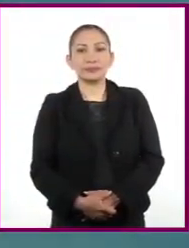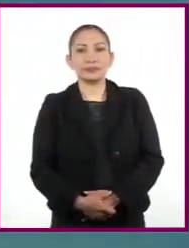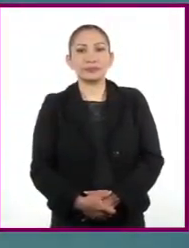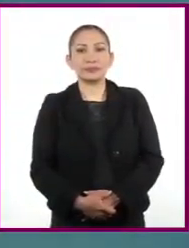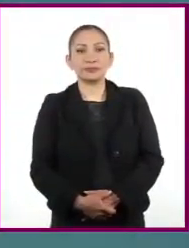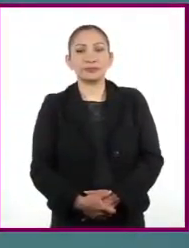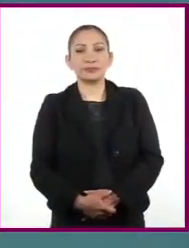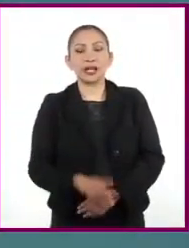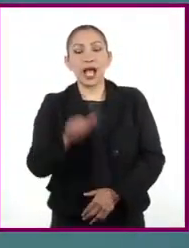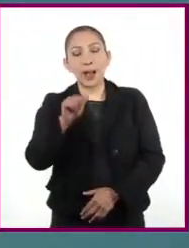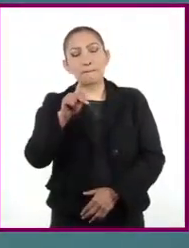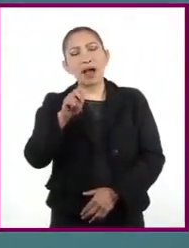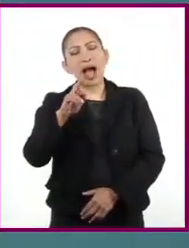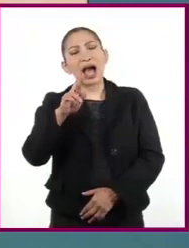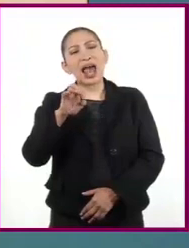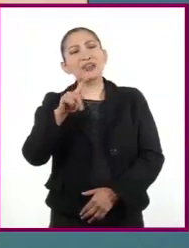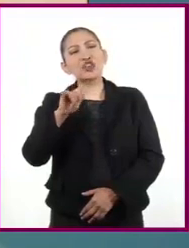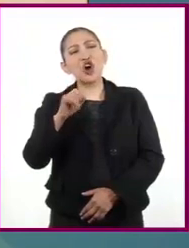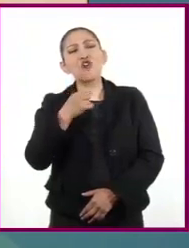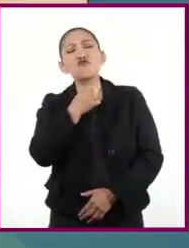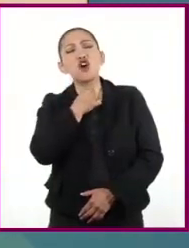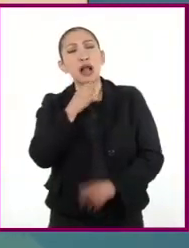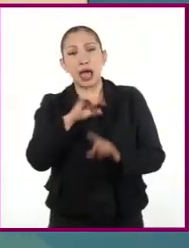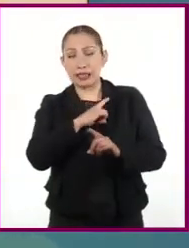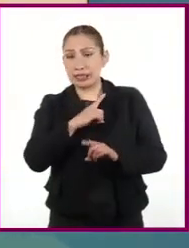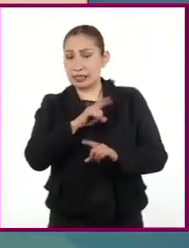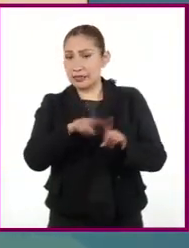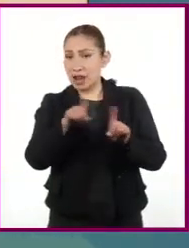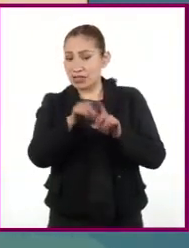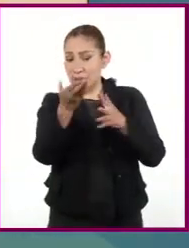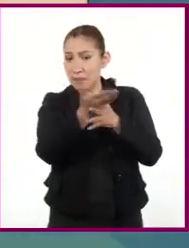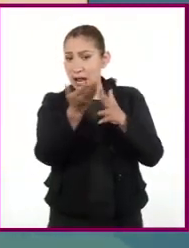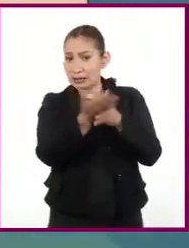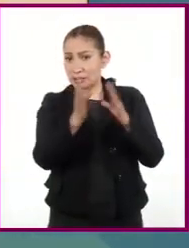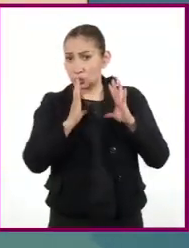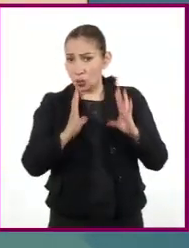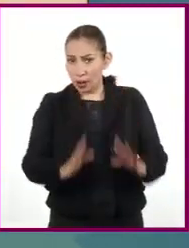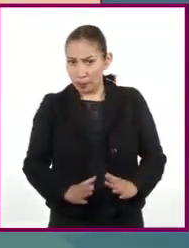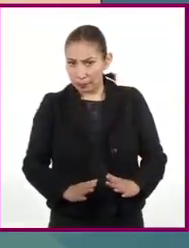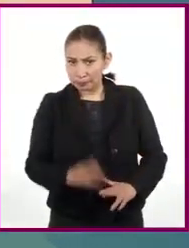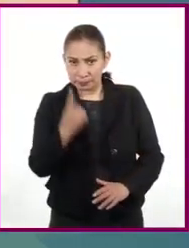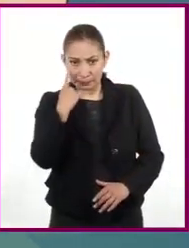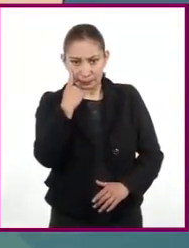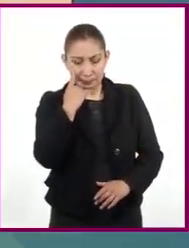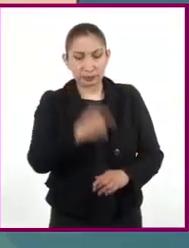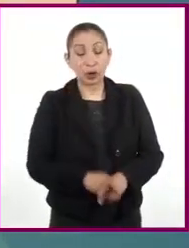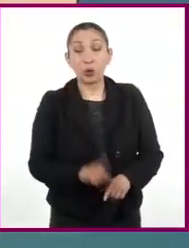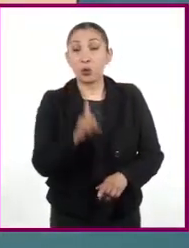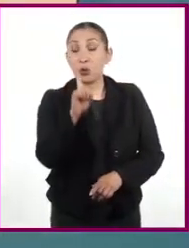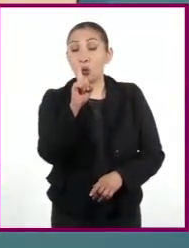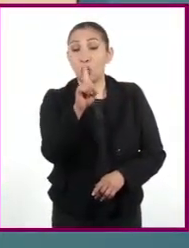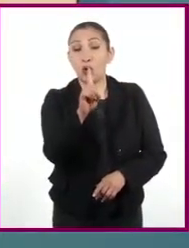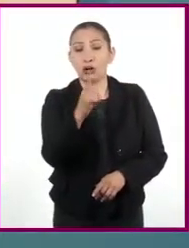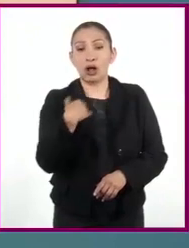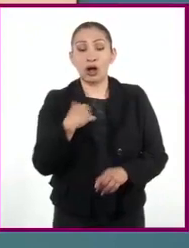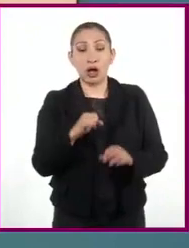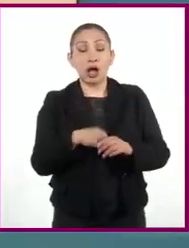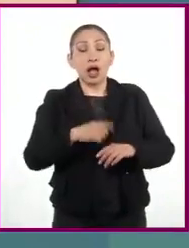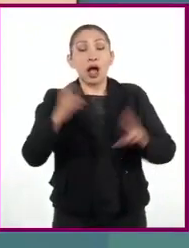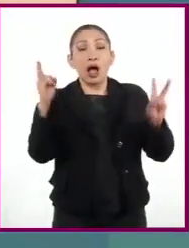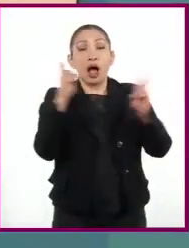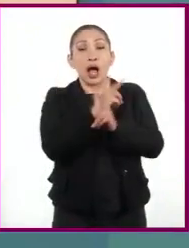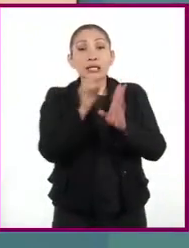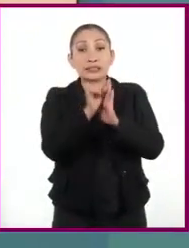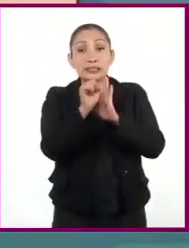El aparato fonador se compone de diferentes sistemas y órganos del cuerpo. Uno de ellos es el sistema